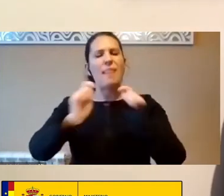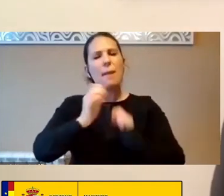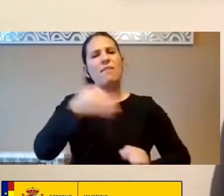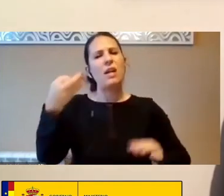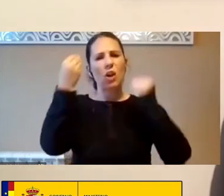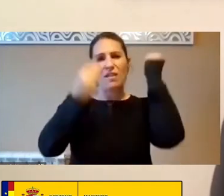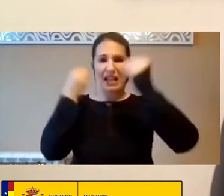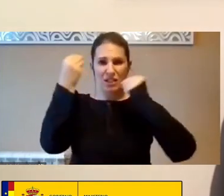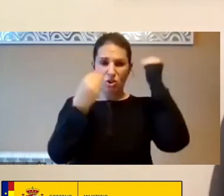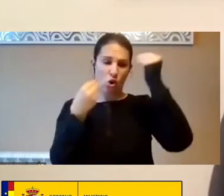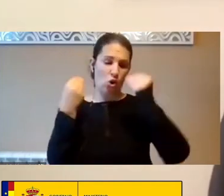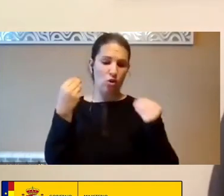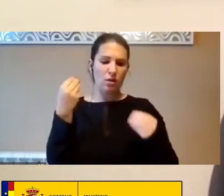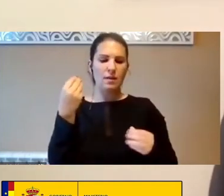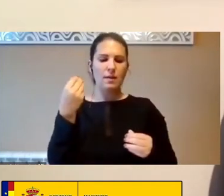Que